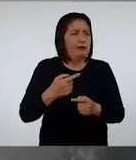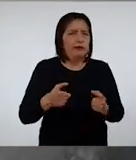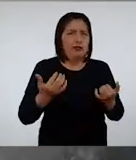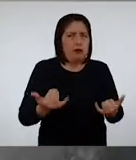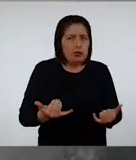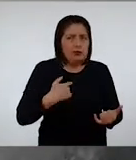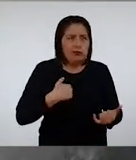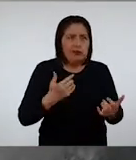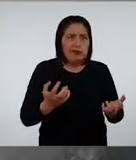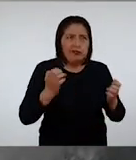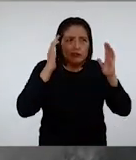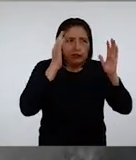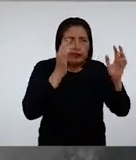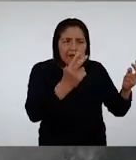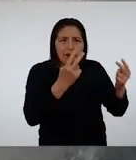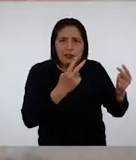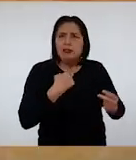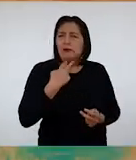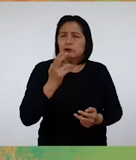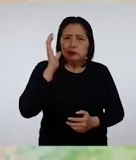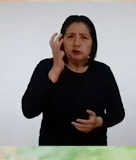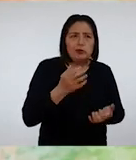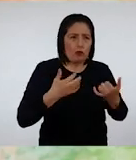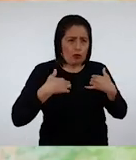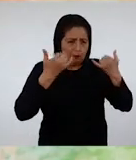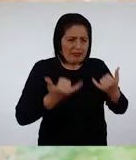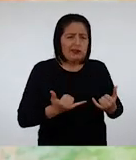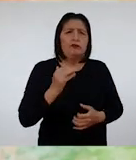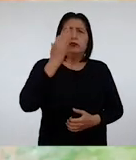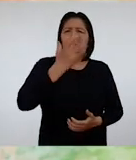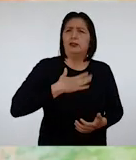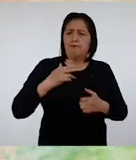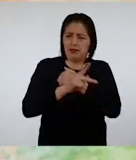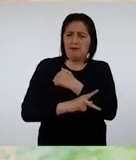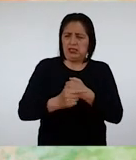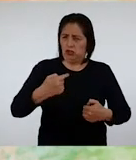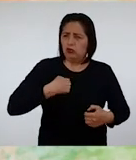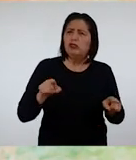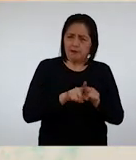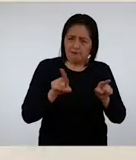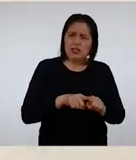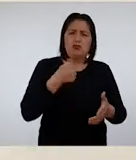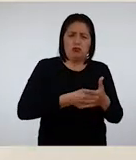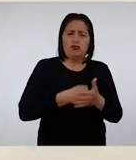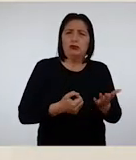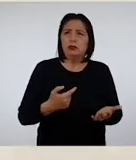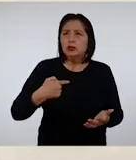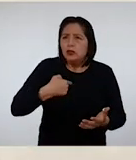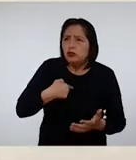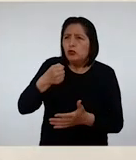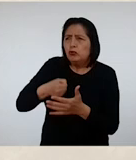Pero ahora Quiero que mi voz se escuche Porque soy el presente y el futuro del país Y porque yo también lucho